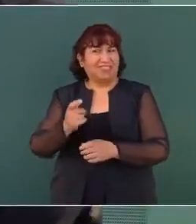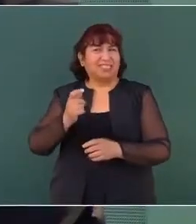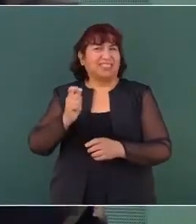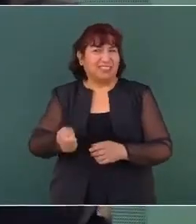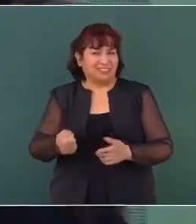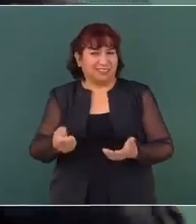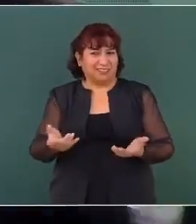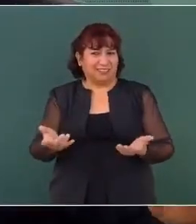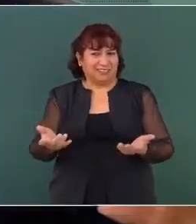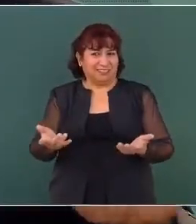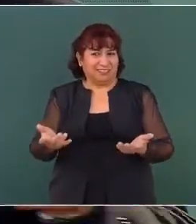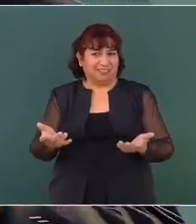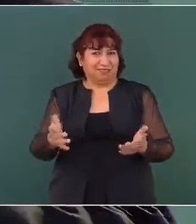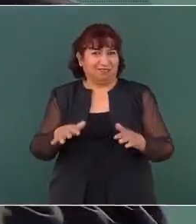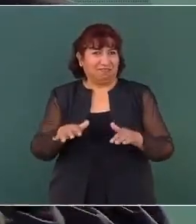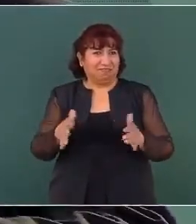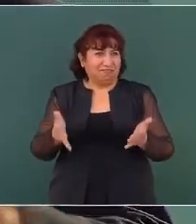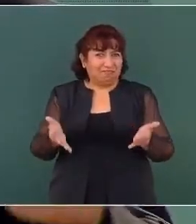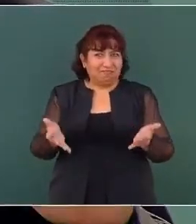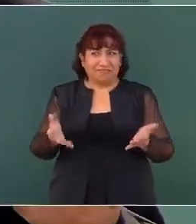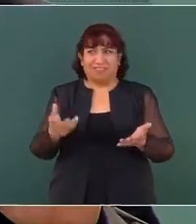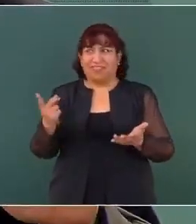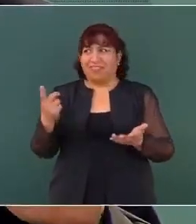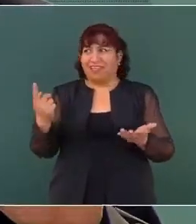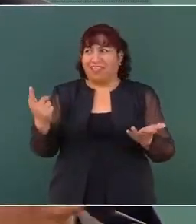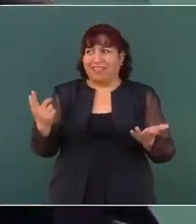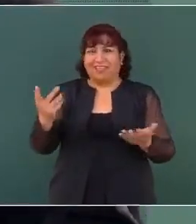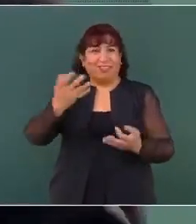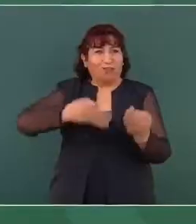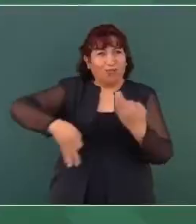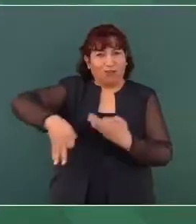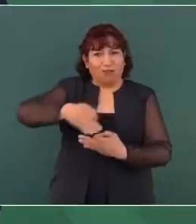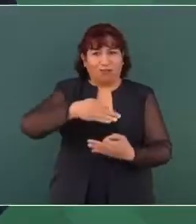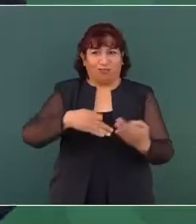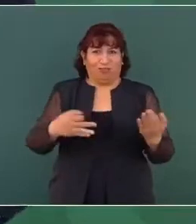decir, de que todos